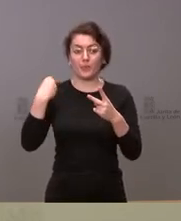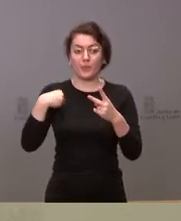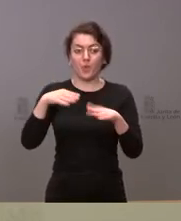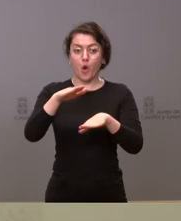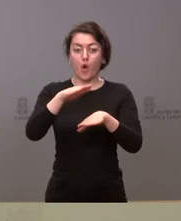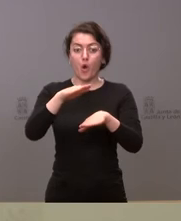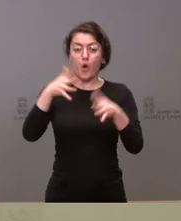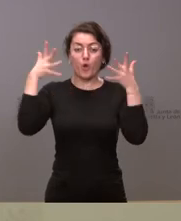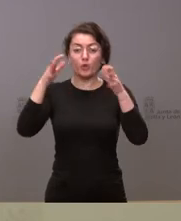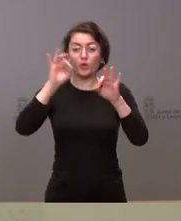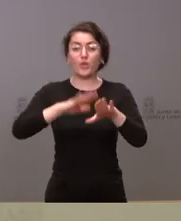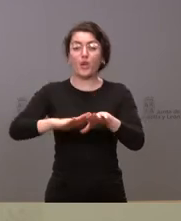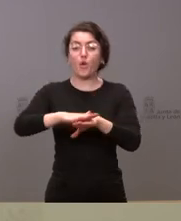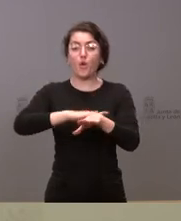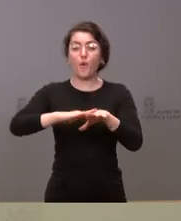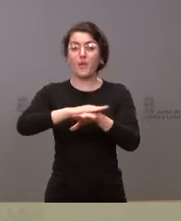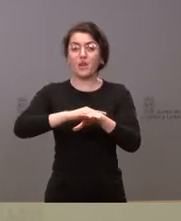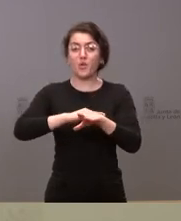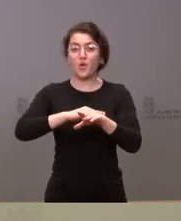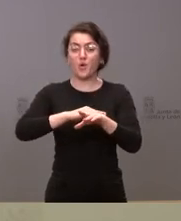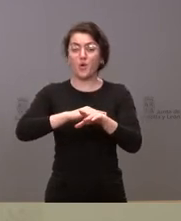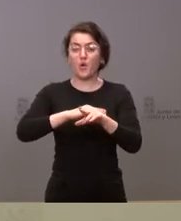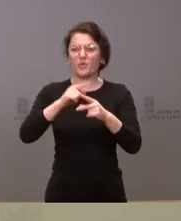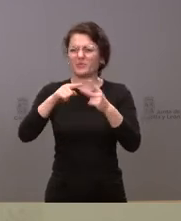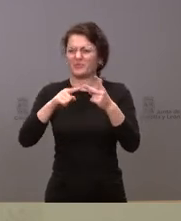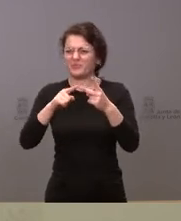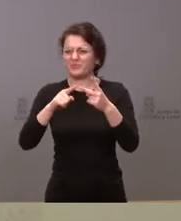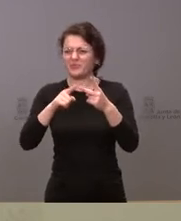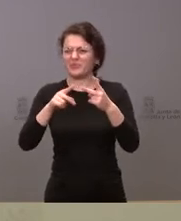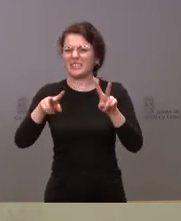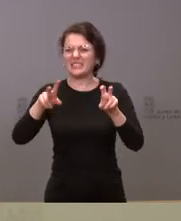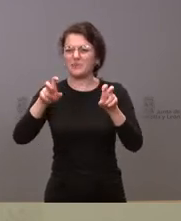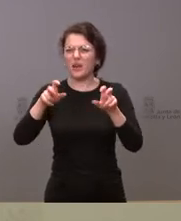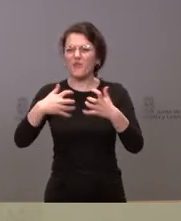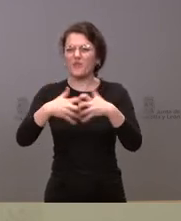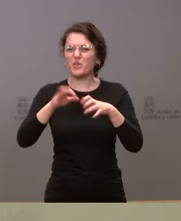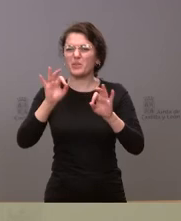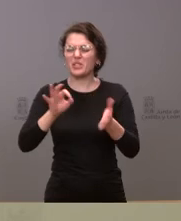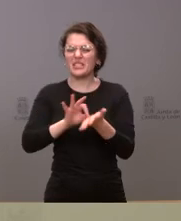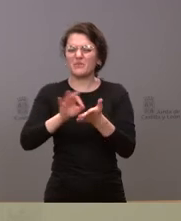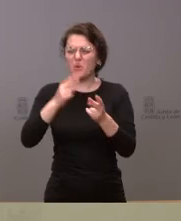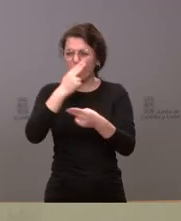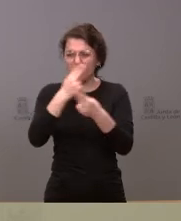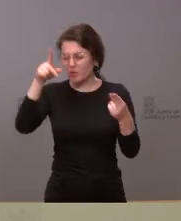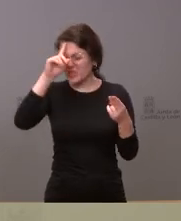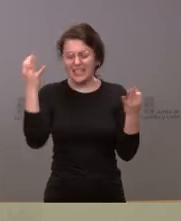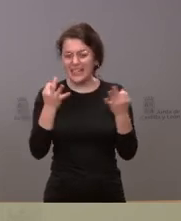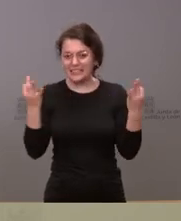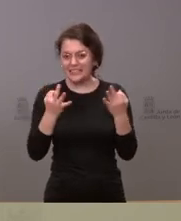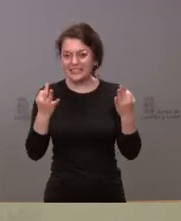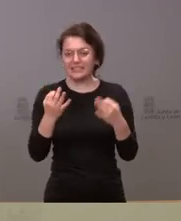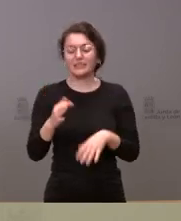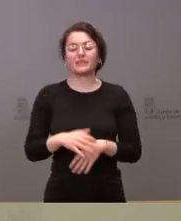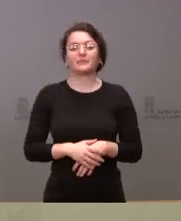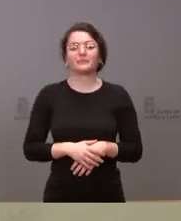la nueva junta el plan de crisis y lo otro no me ha quedado claro sobre el funcionamiento de los servicios públicos no sé a qué se refería y por último preguntarle